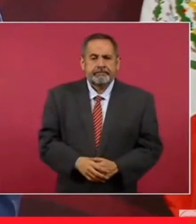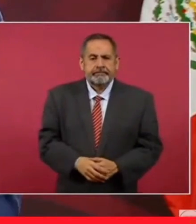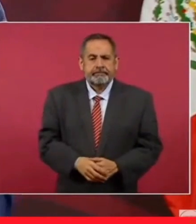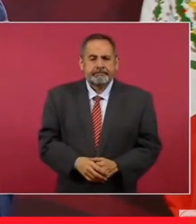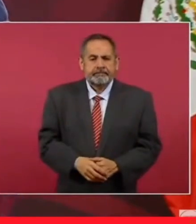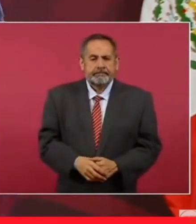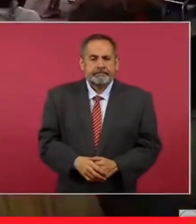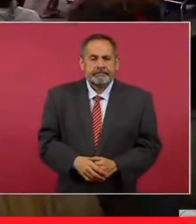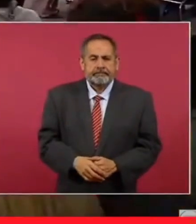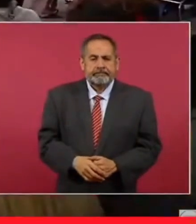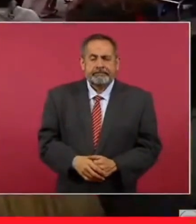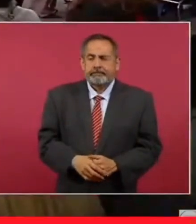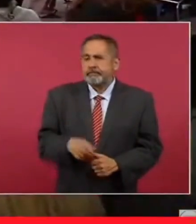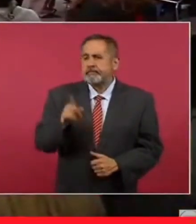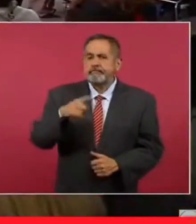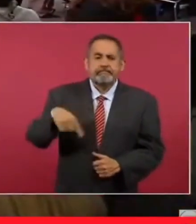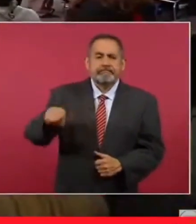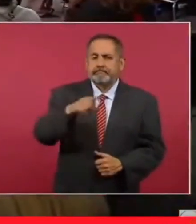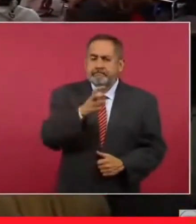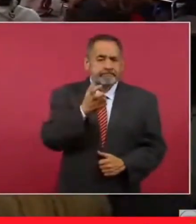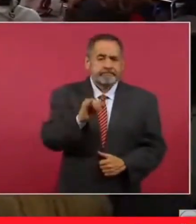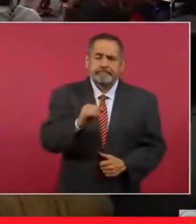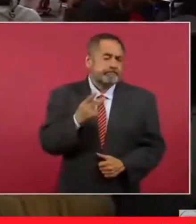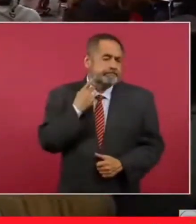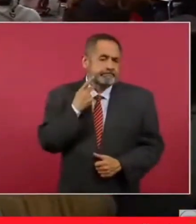y entender que eso es la política,